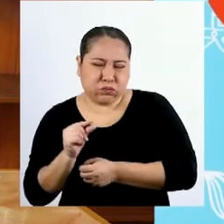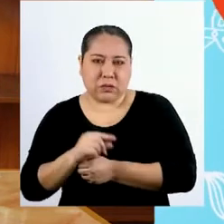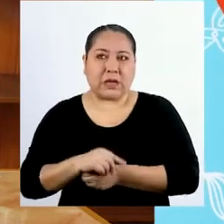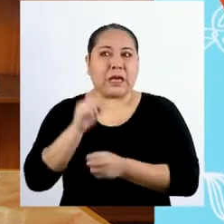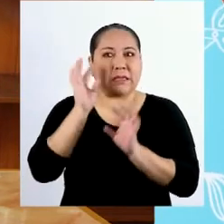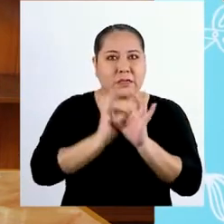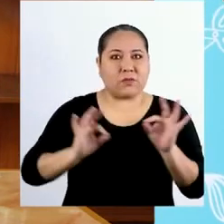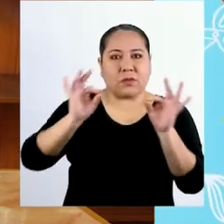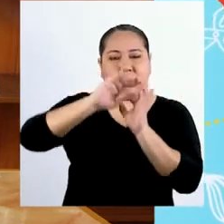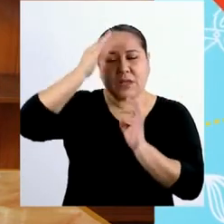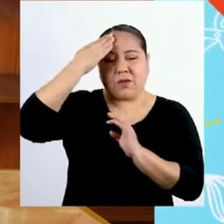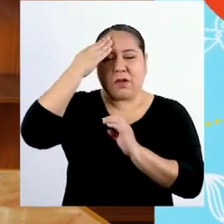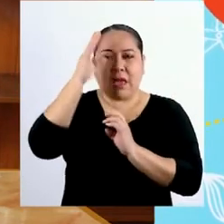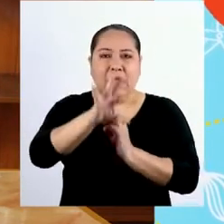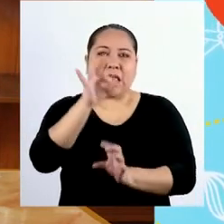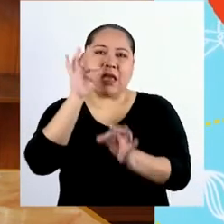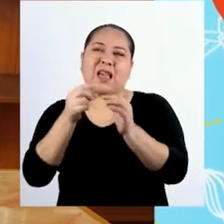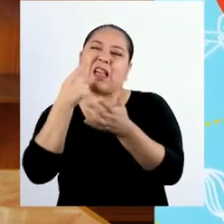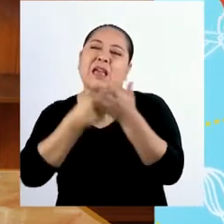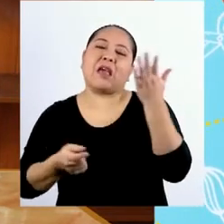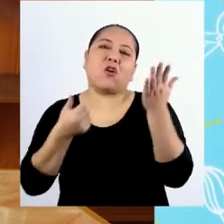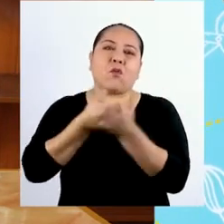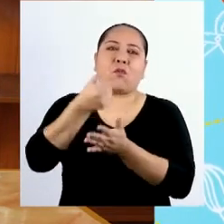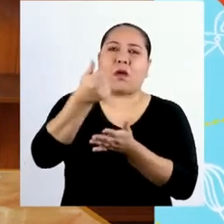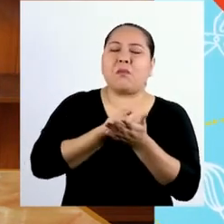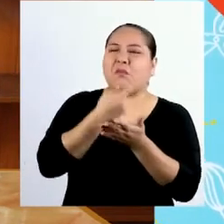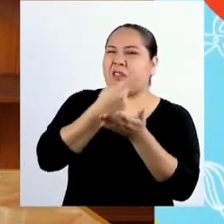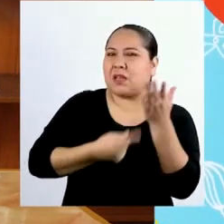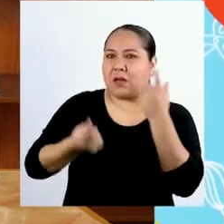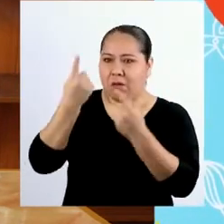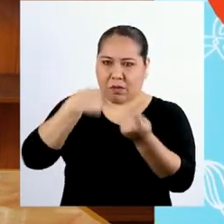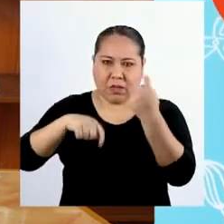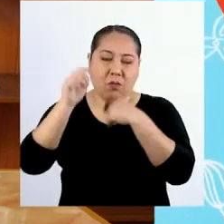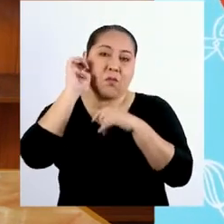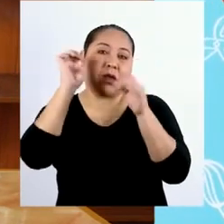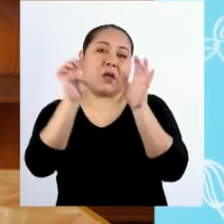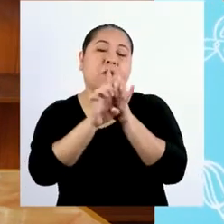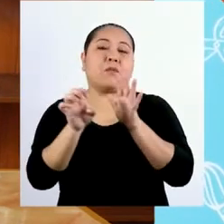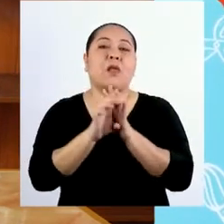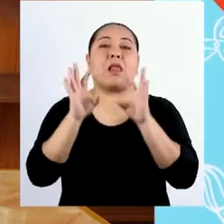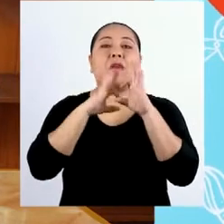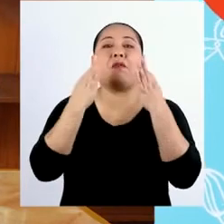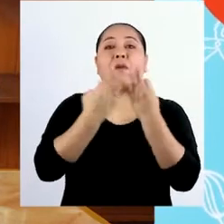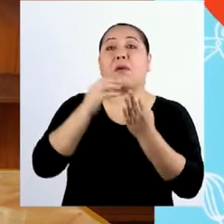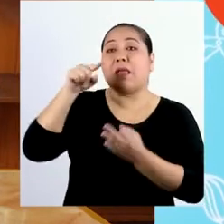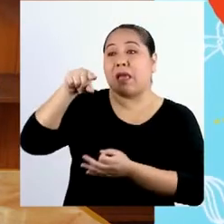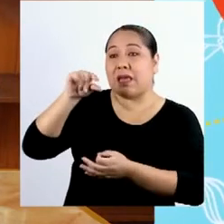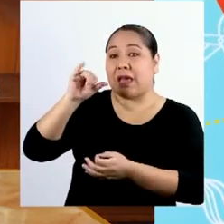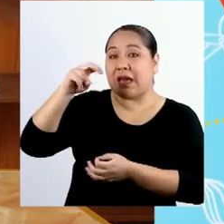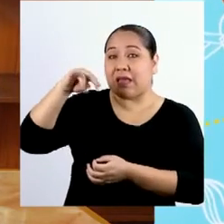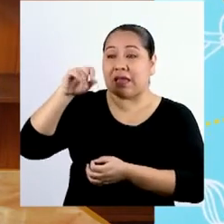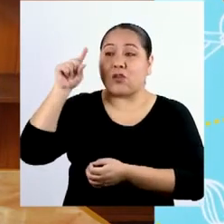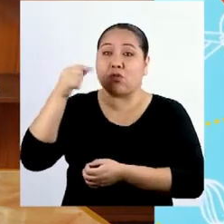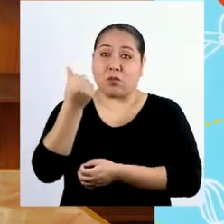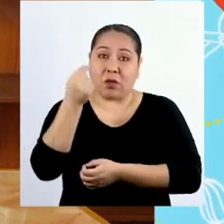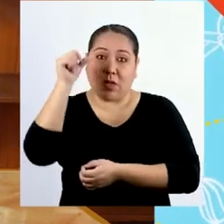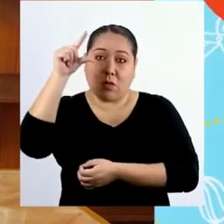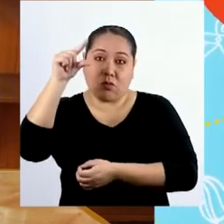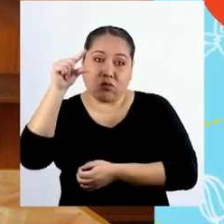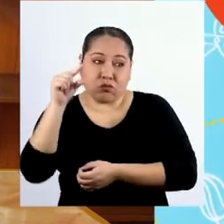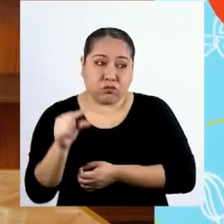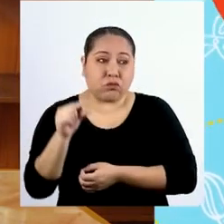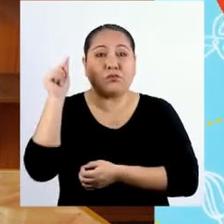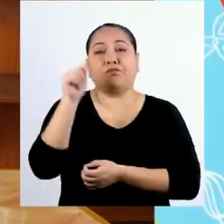saber elegir qué compramos o qué vendemos. Por ejemplo, en el caso de la familia de Yanina, cuando sus ingresos